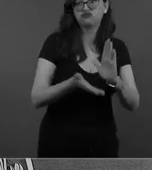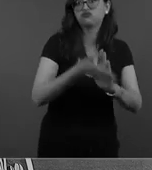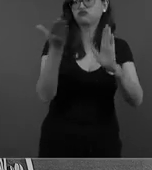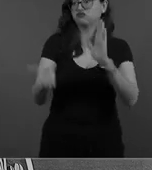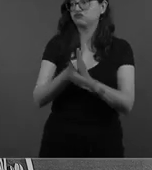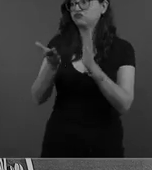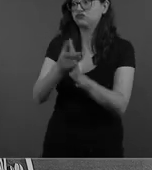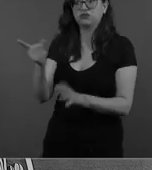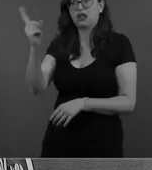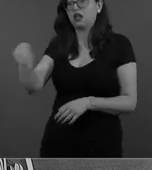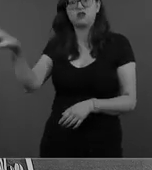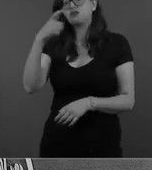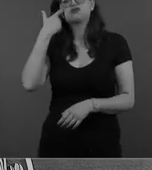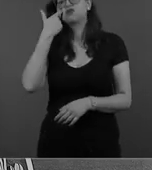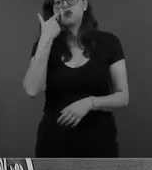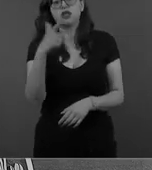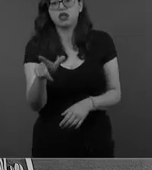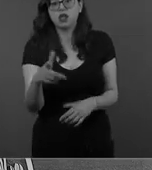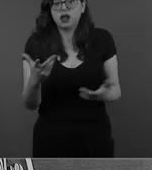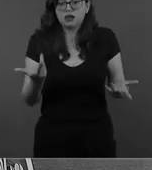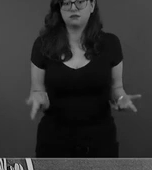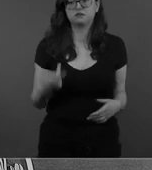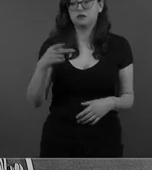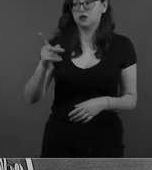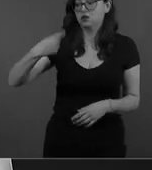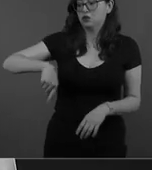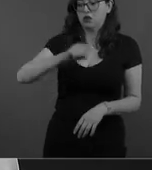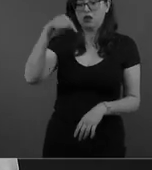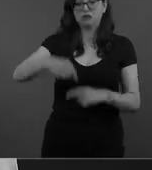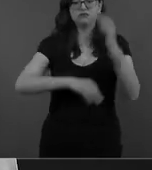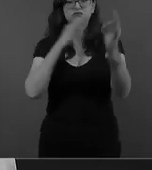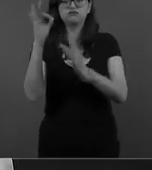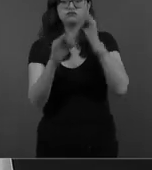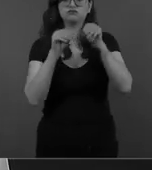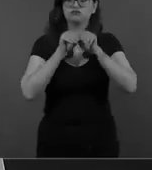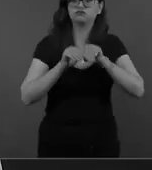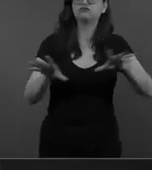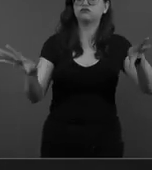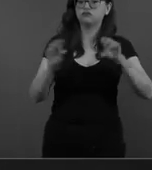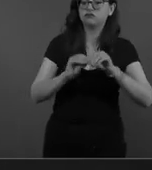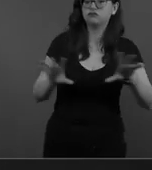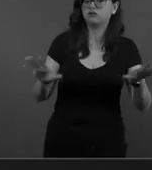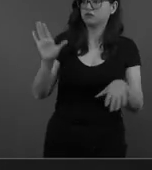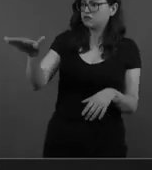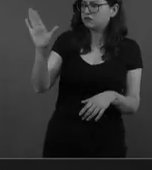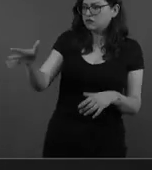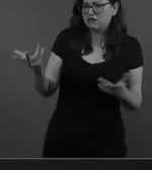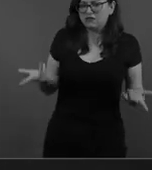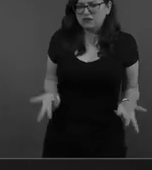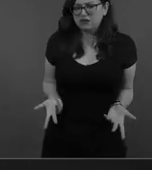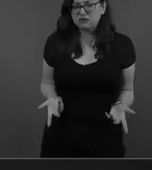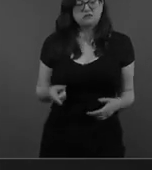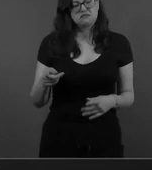política, incluso por juzgadores que están en contra de la transformación y que han